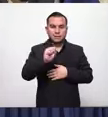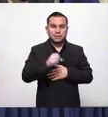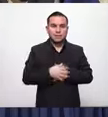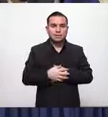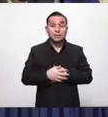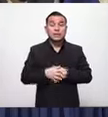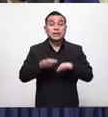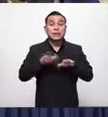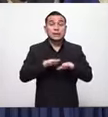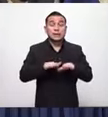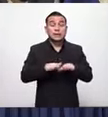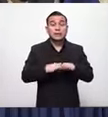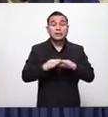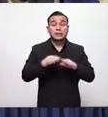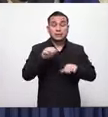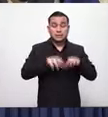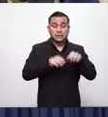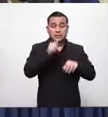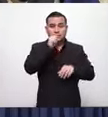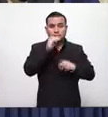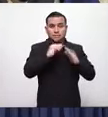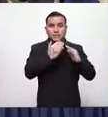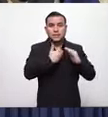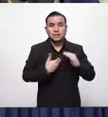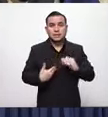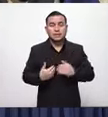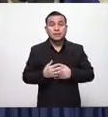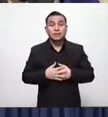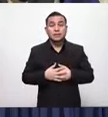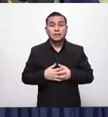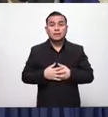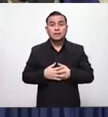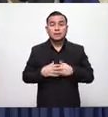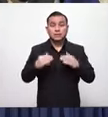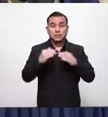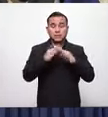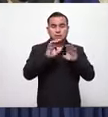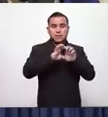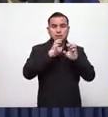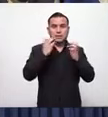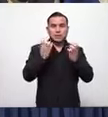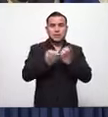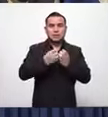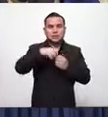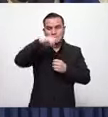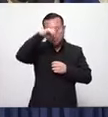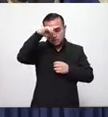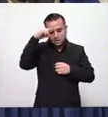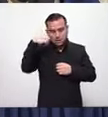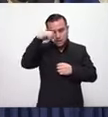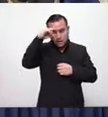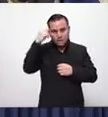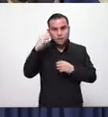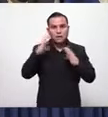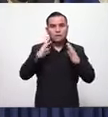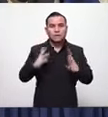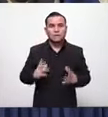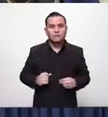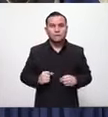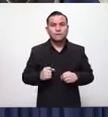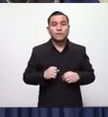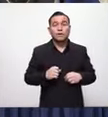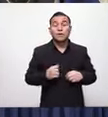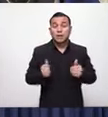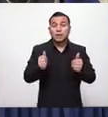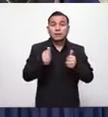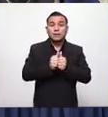gracias señor secretario privado y el equipo de gabinete de gobierno que